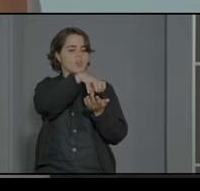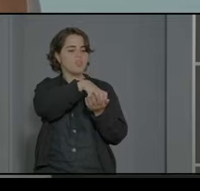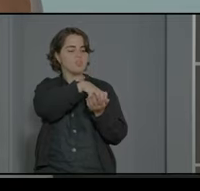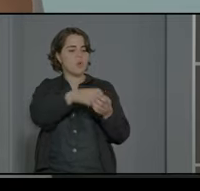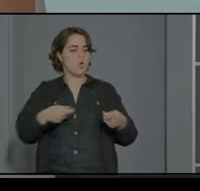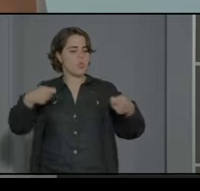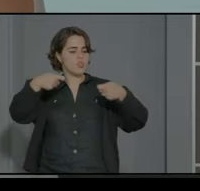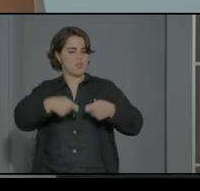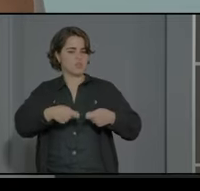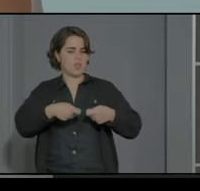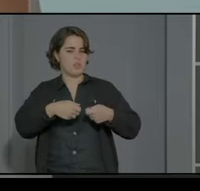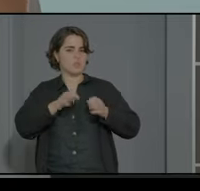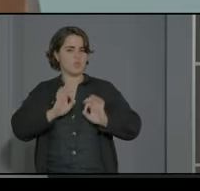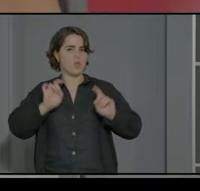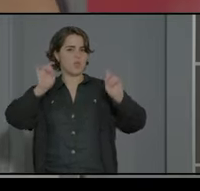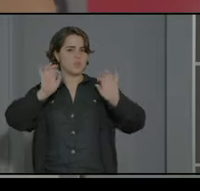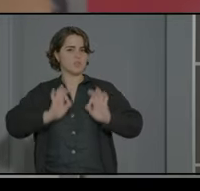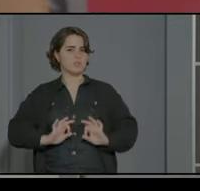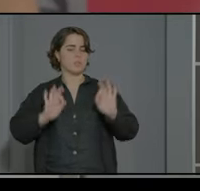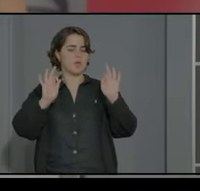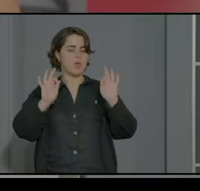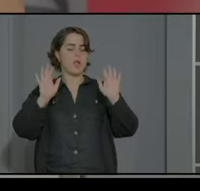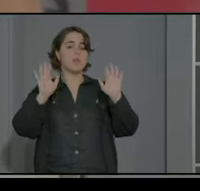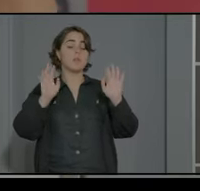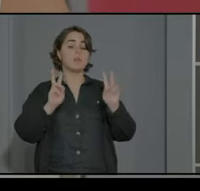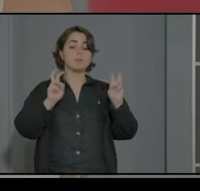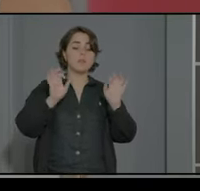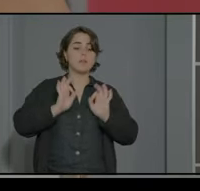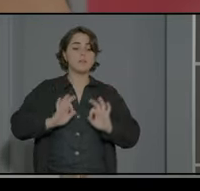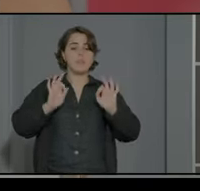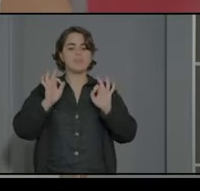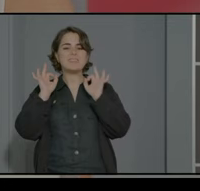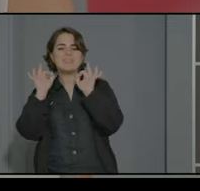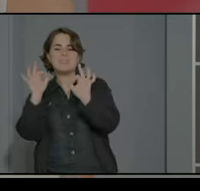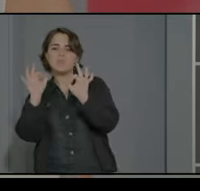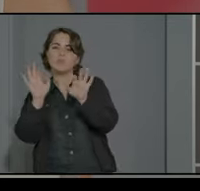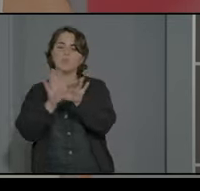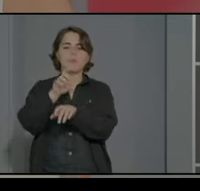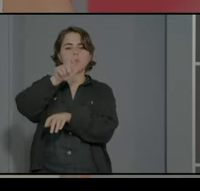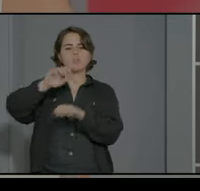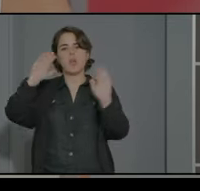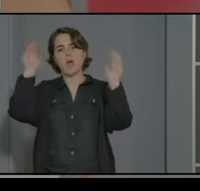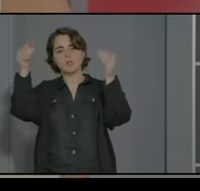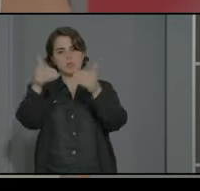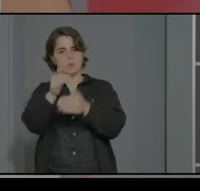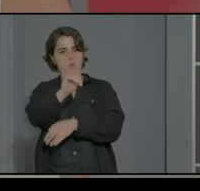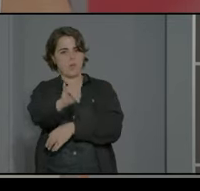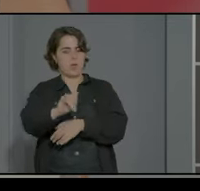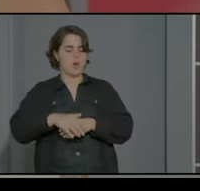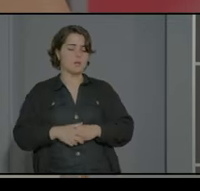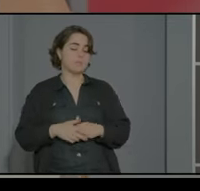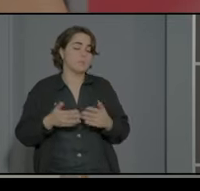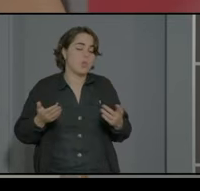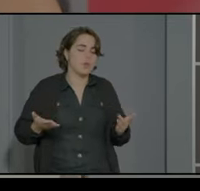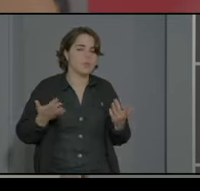concertado de educación especial pero dentro de lo especial específico para personas con autismo entonces